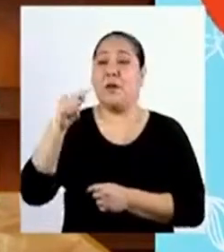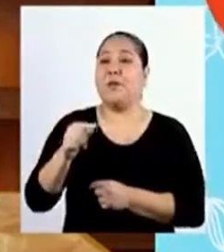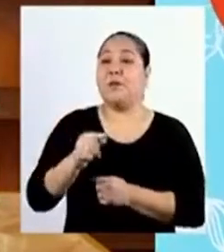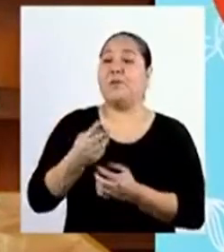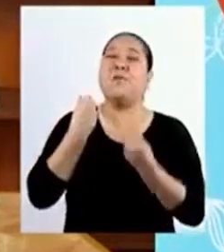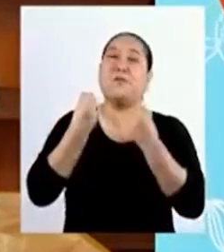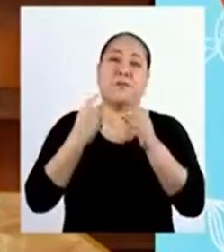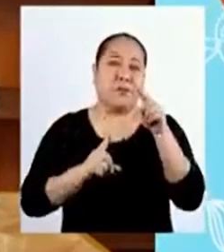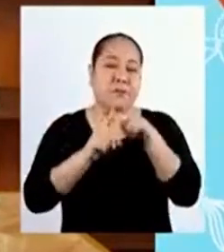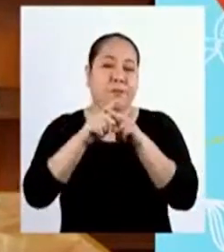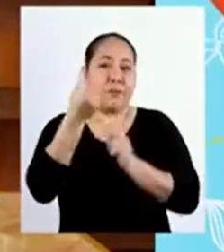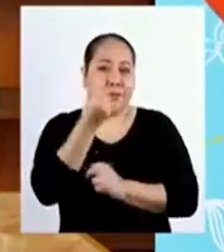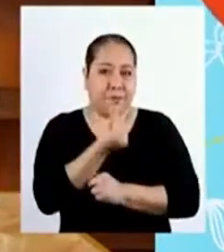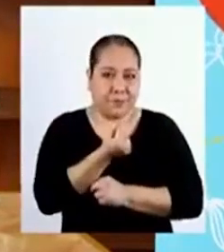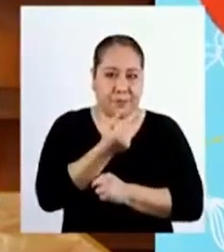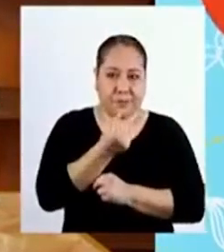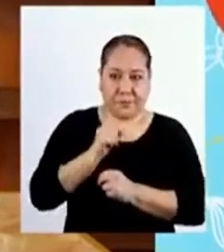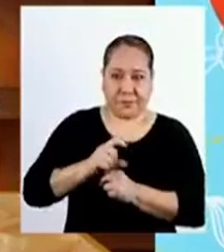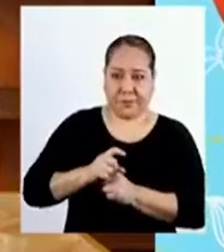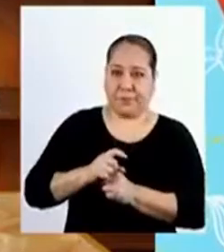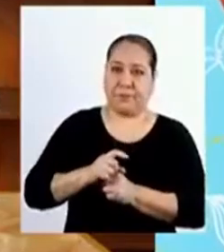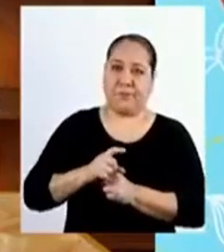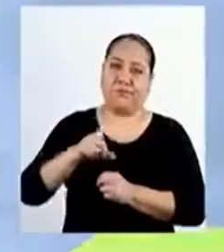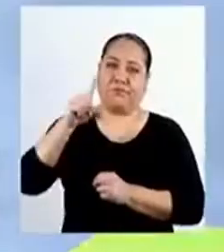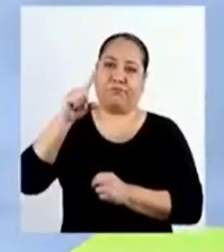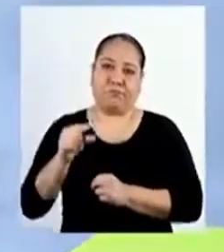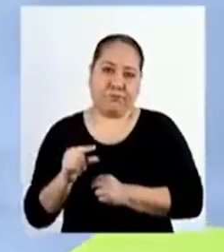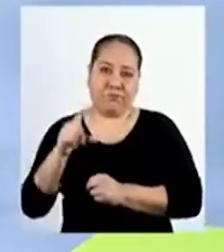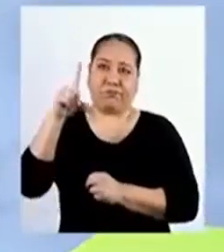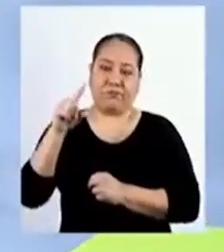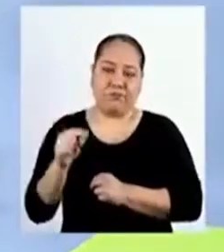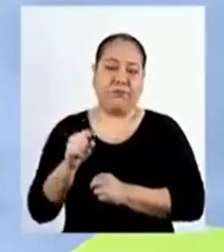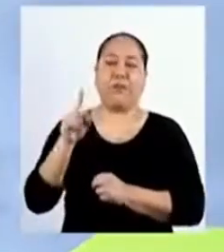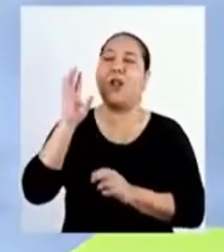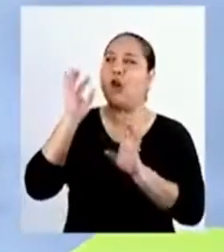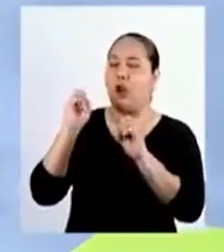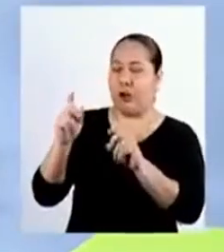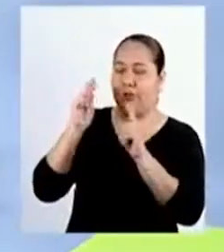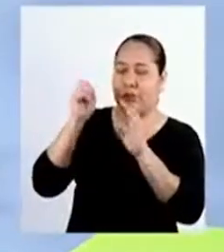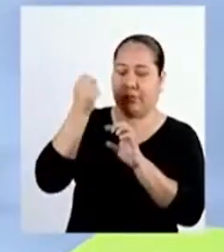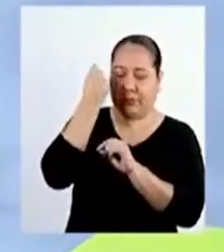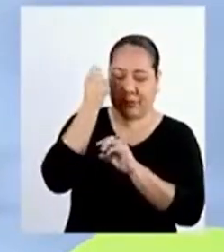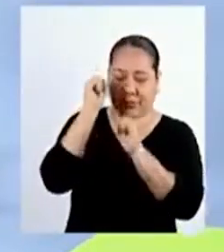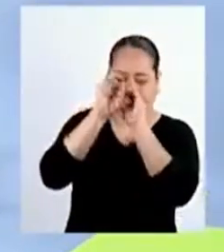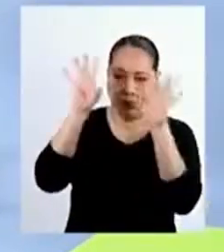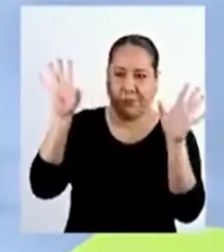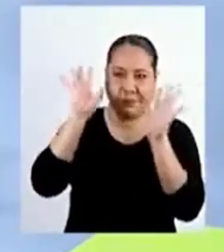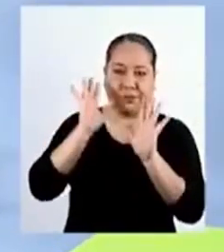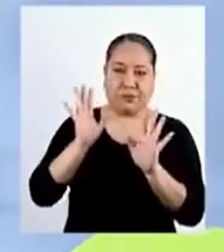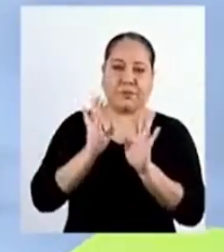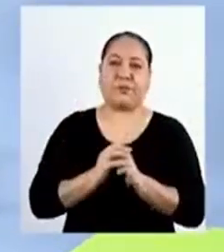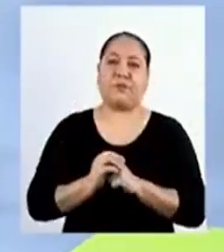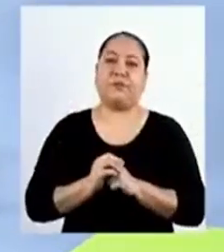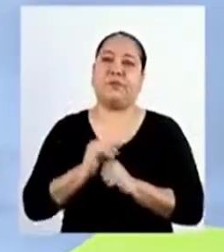aún cuando nuestros ingresos se incrementan. Bien, bien. Para entender mejor, entonces, la